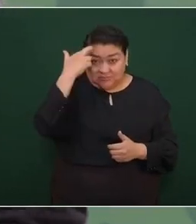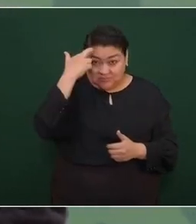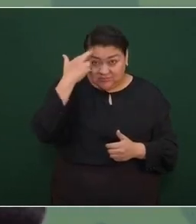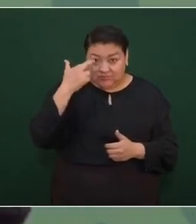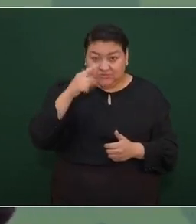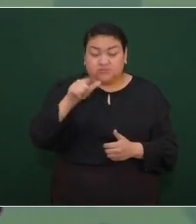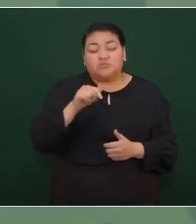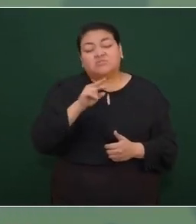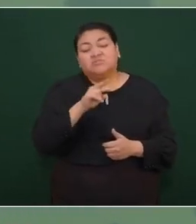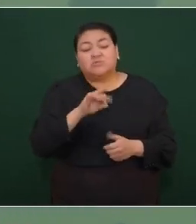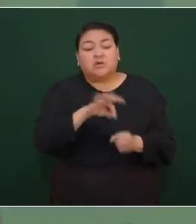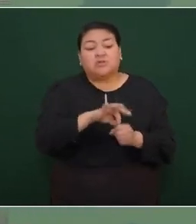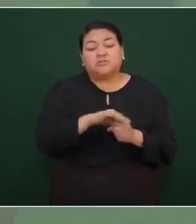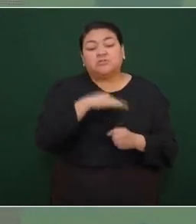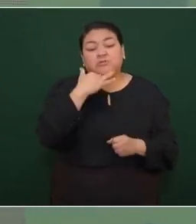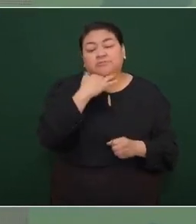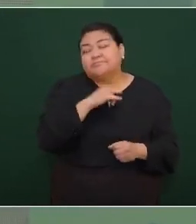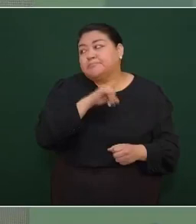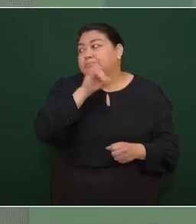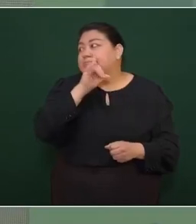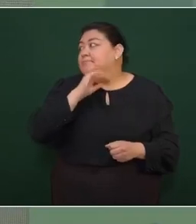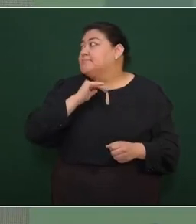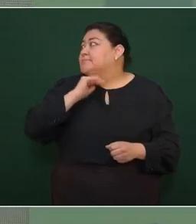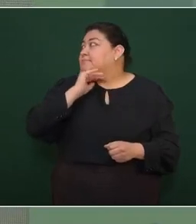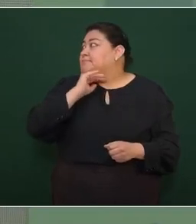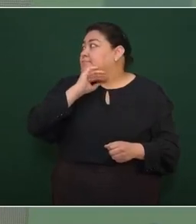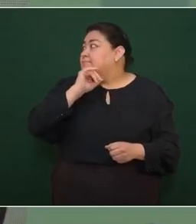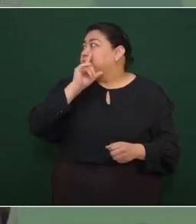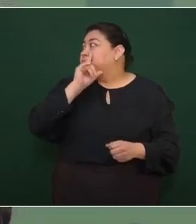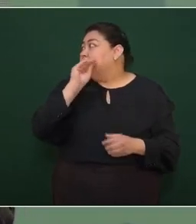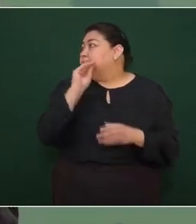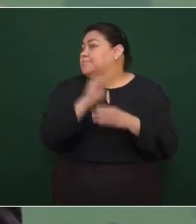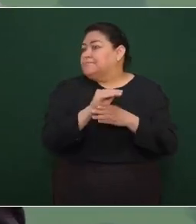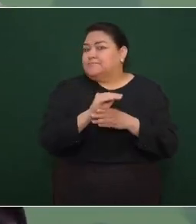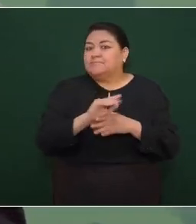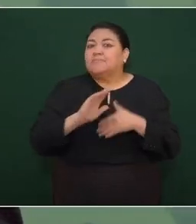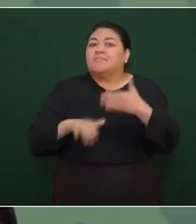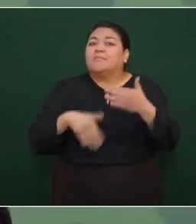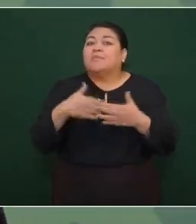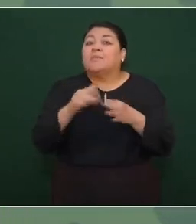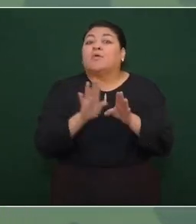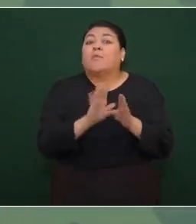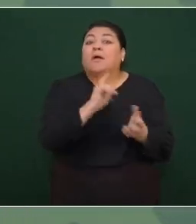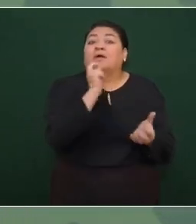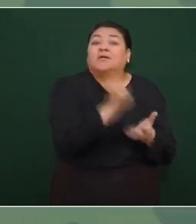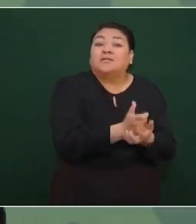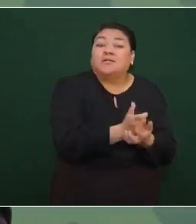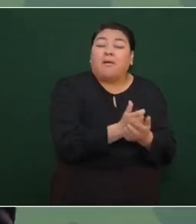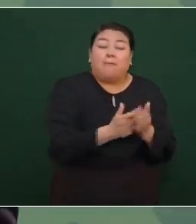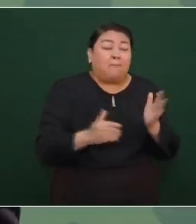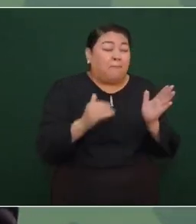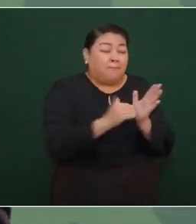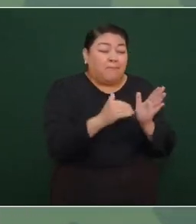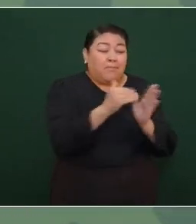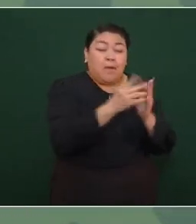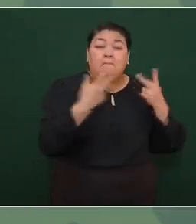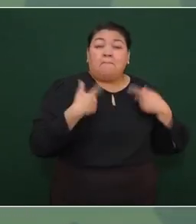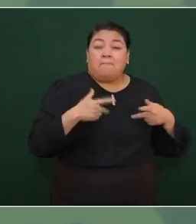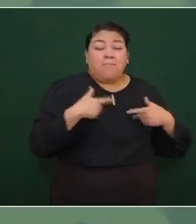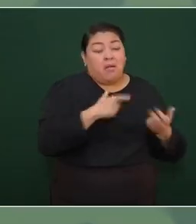hicieron de la vista gorda cuando compraron millones de votos